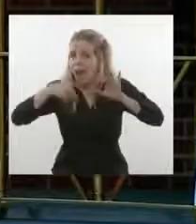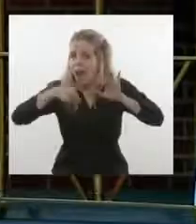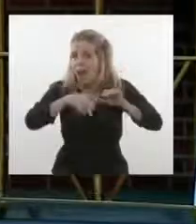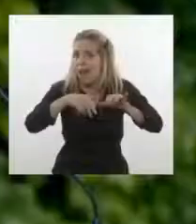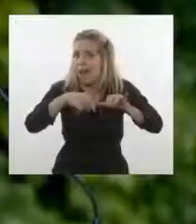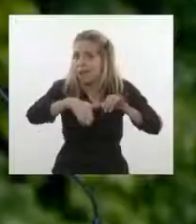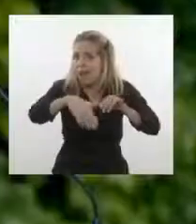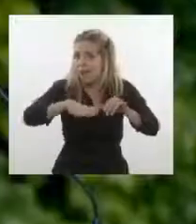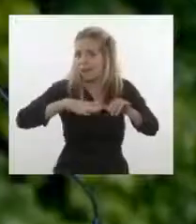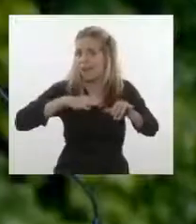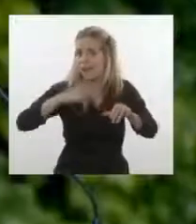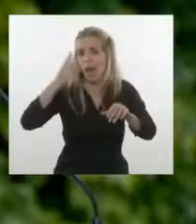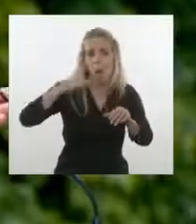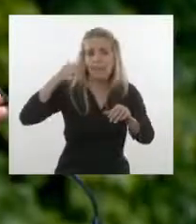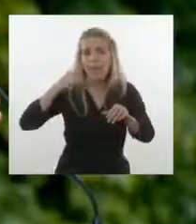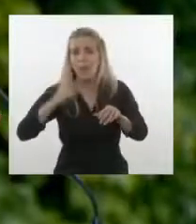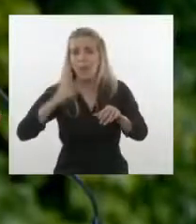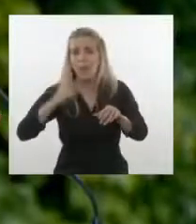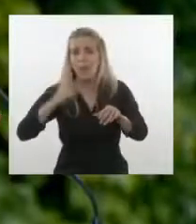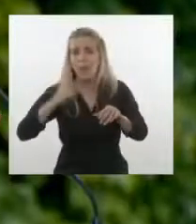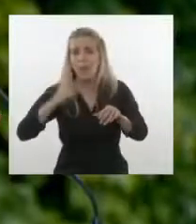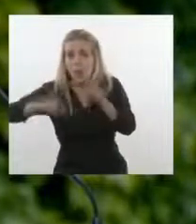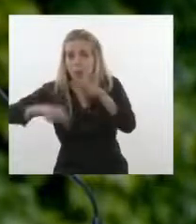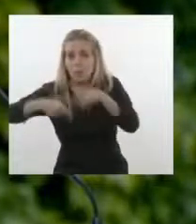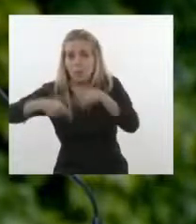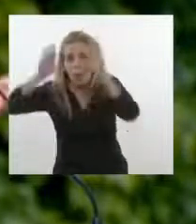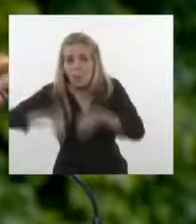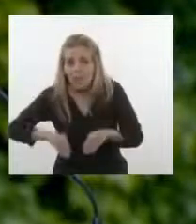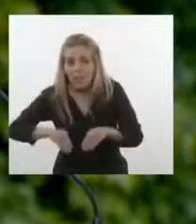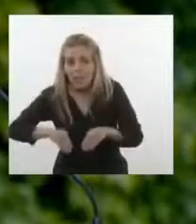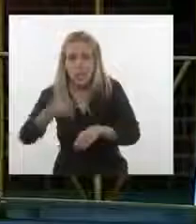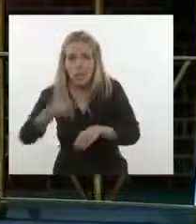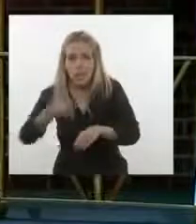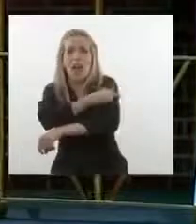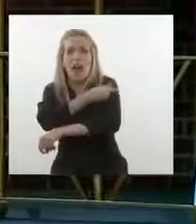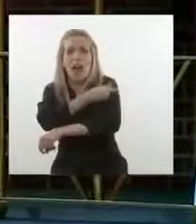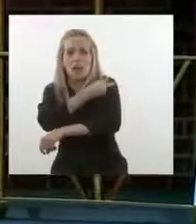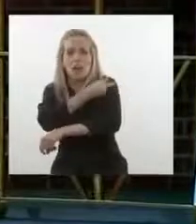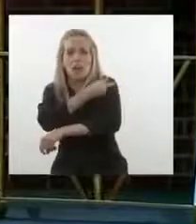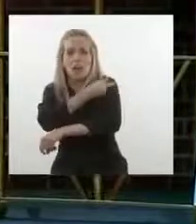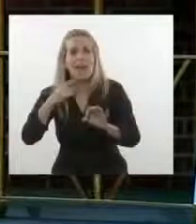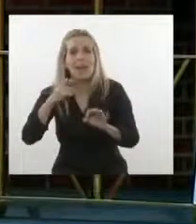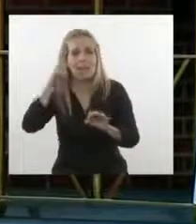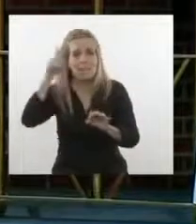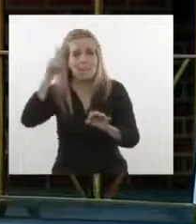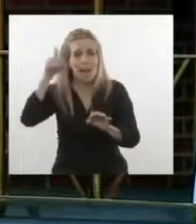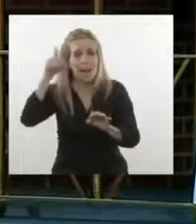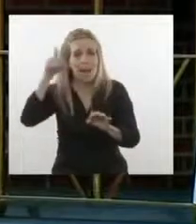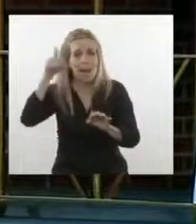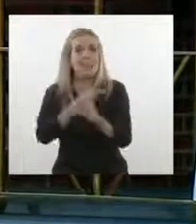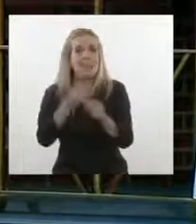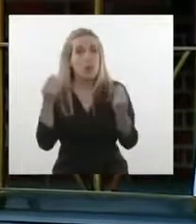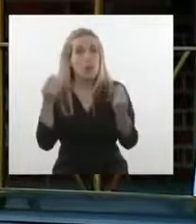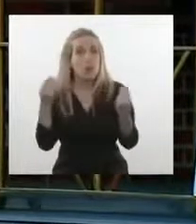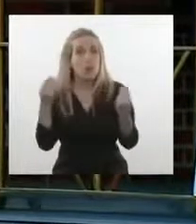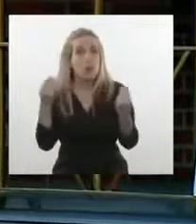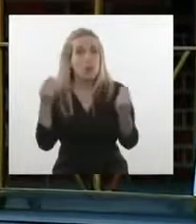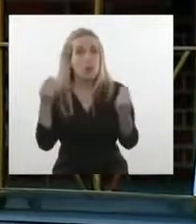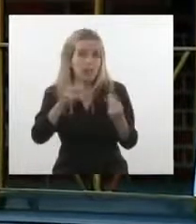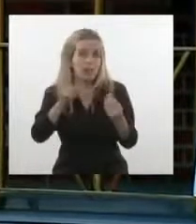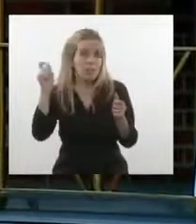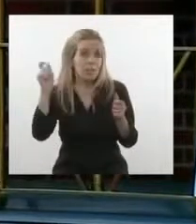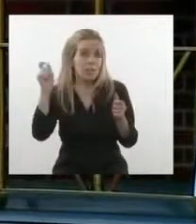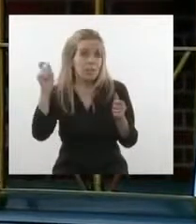de lograr el 70% de la población vacunada y, por tanto, la inmunidad de grupo en nuestro país. En segundo lugar, a lo largo de todos estos